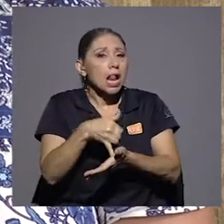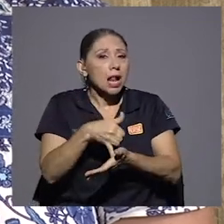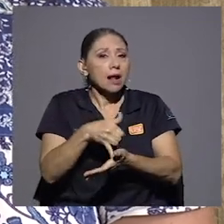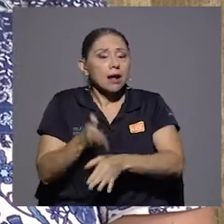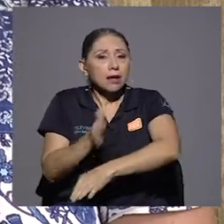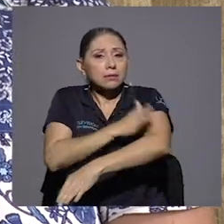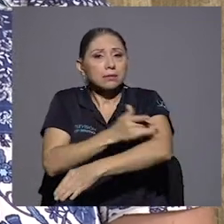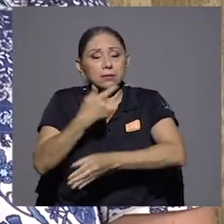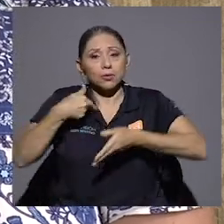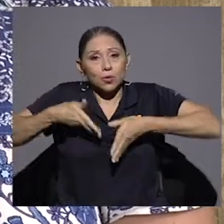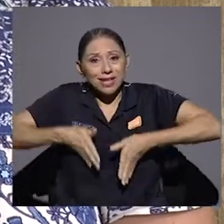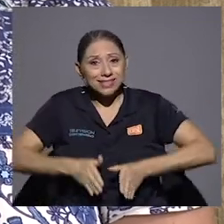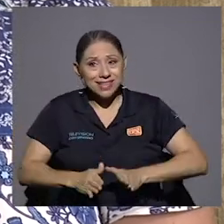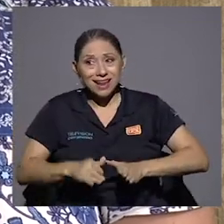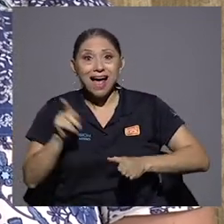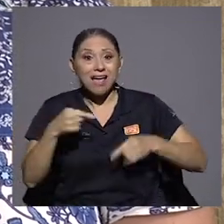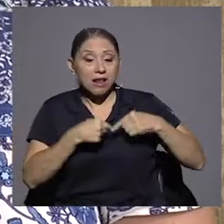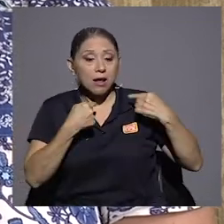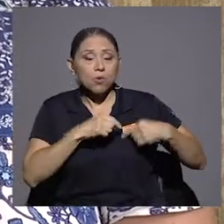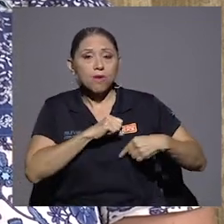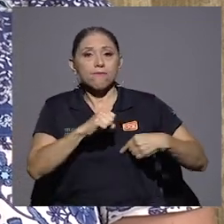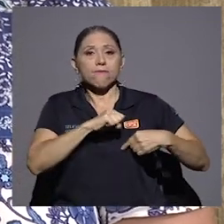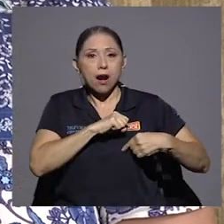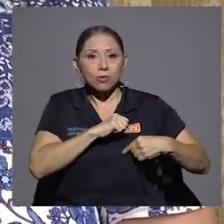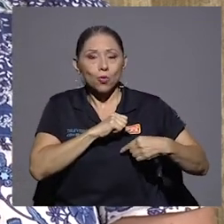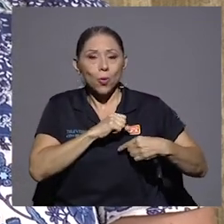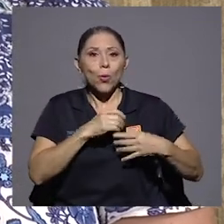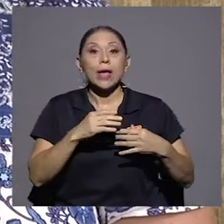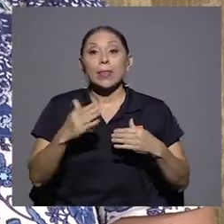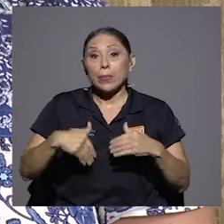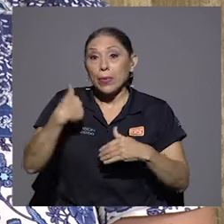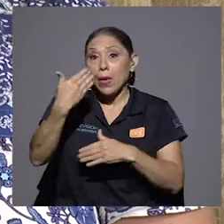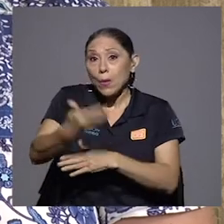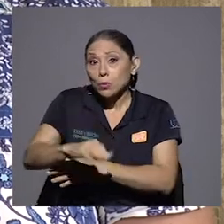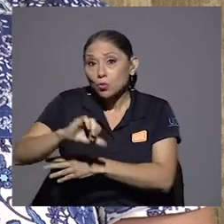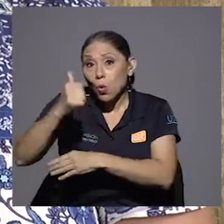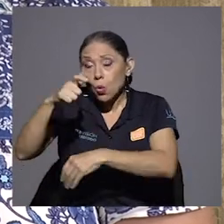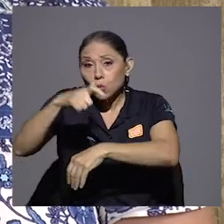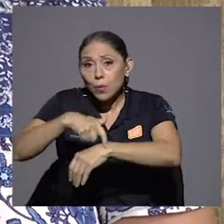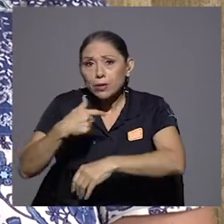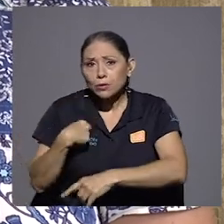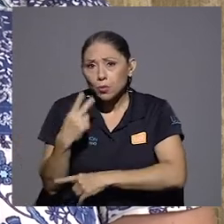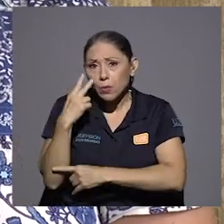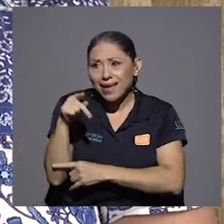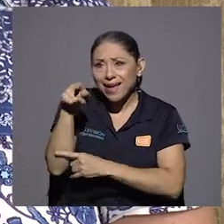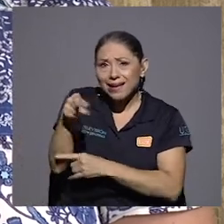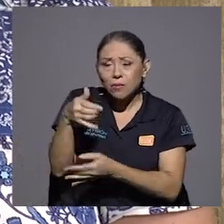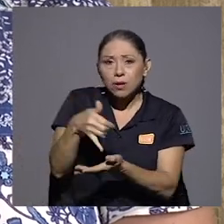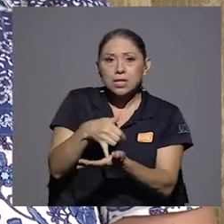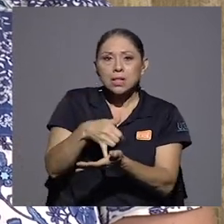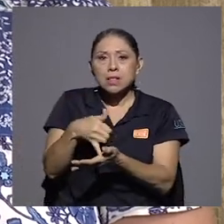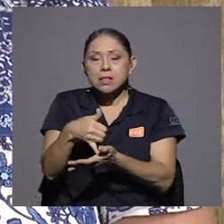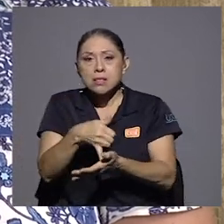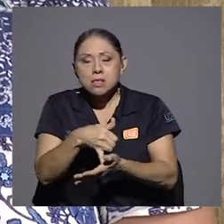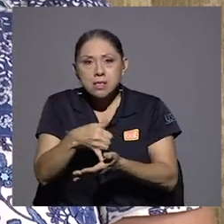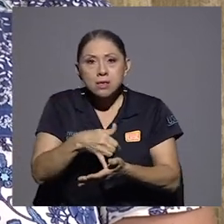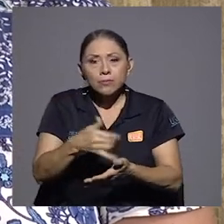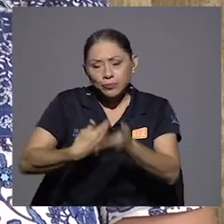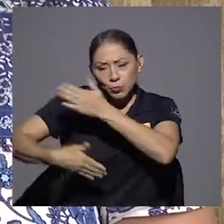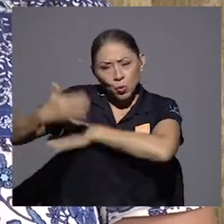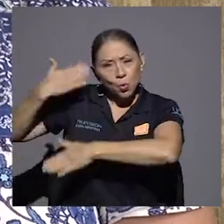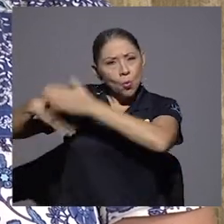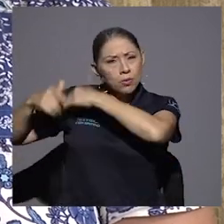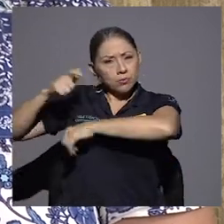infarto. El otro momento que yo sí lo vi flaquear fue cuando la